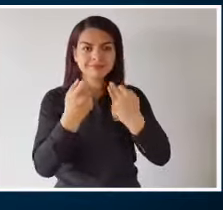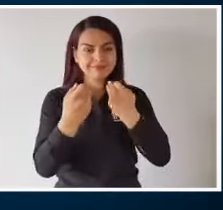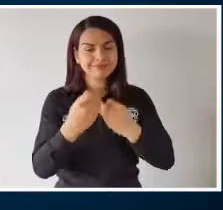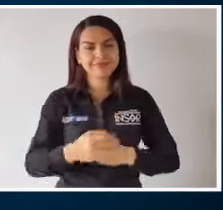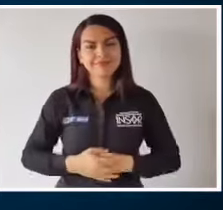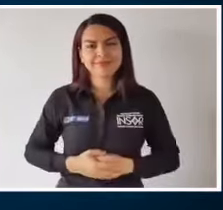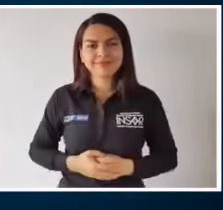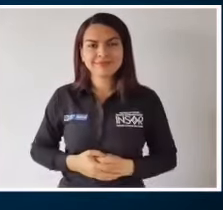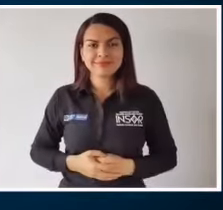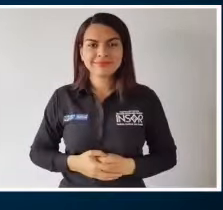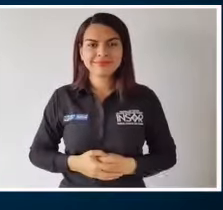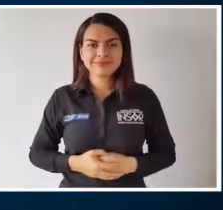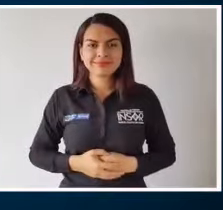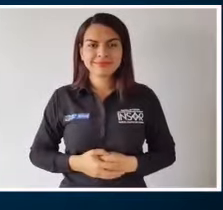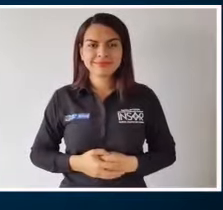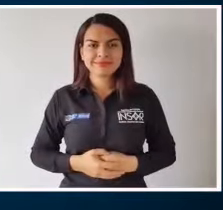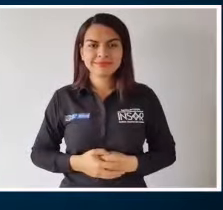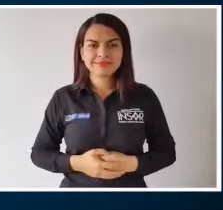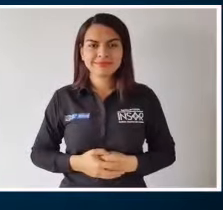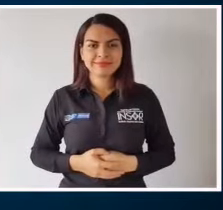saldrá el siguiente menú.